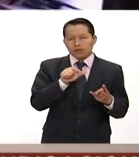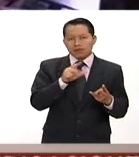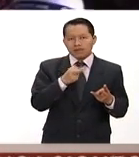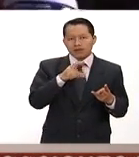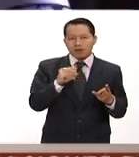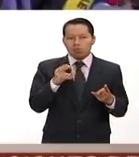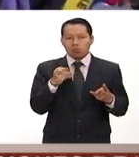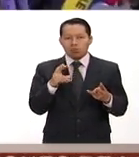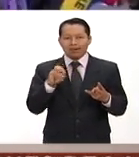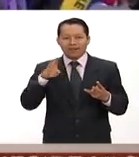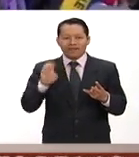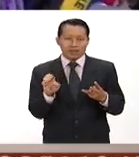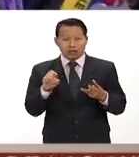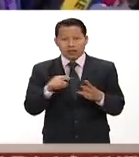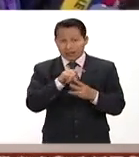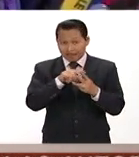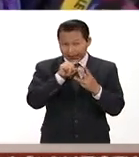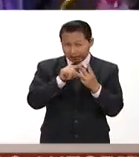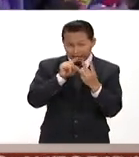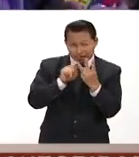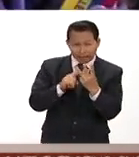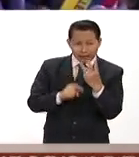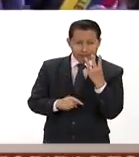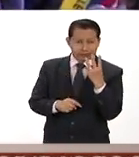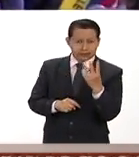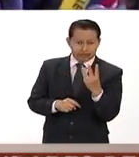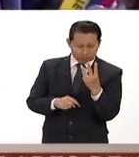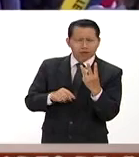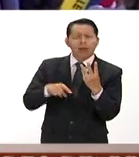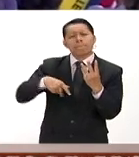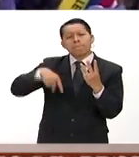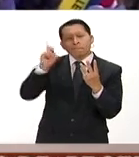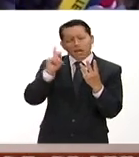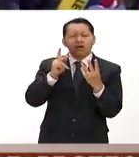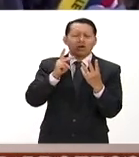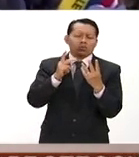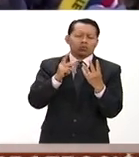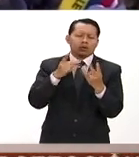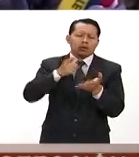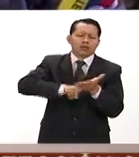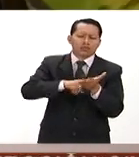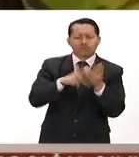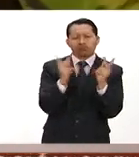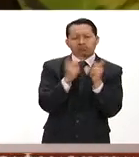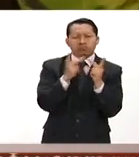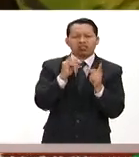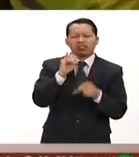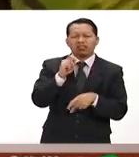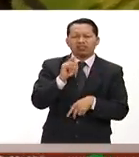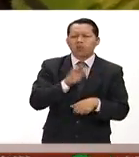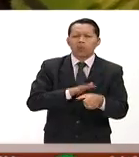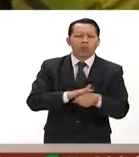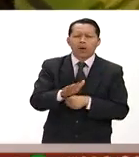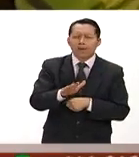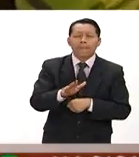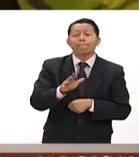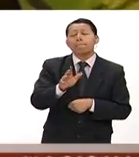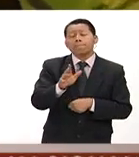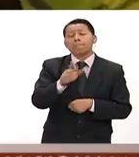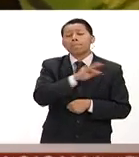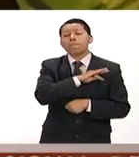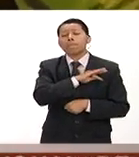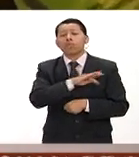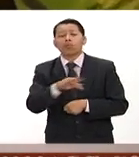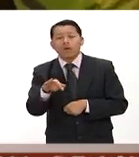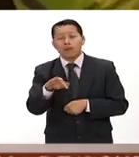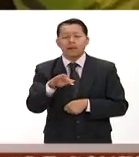las tres posiciones coinciden en una cosa y es que están listos para seguir